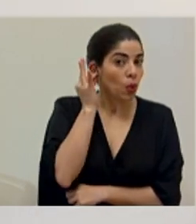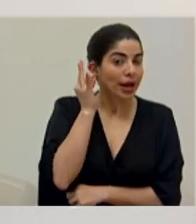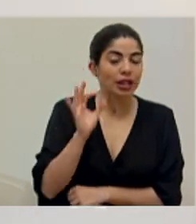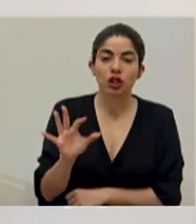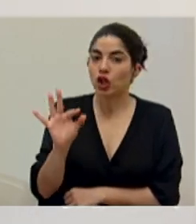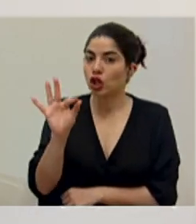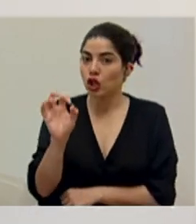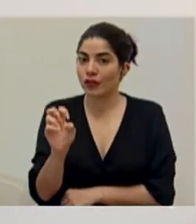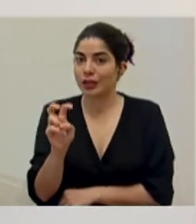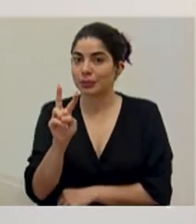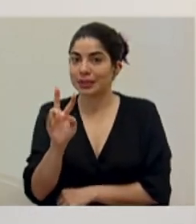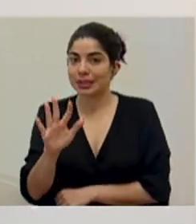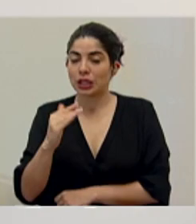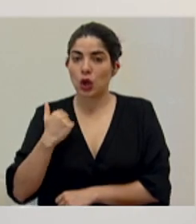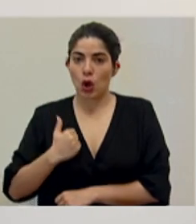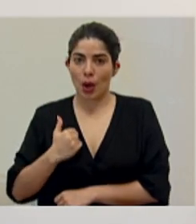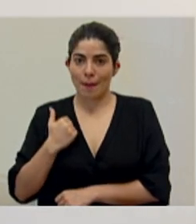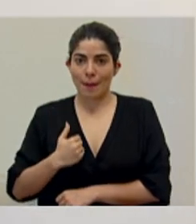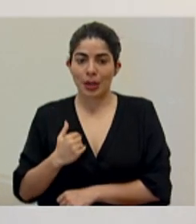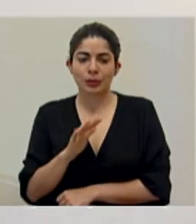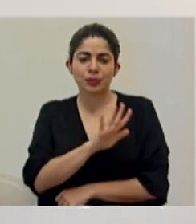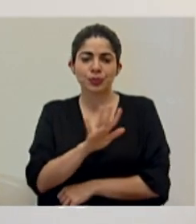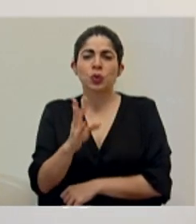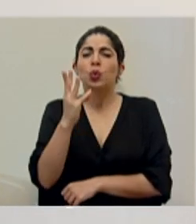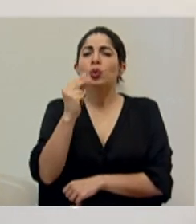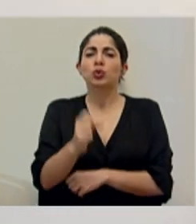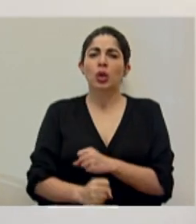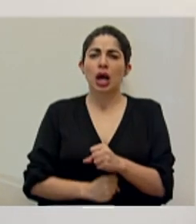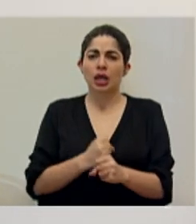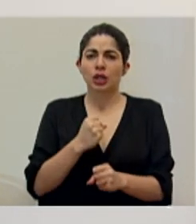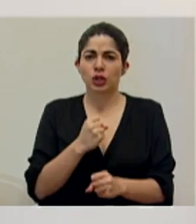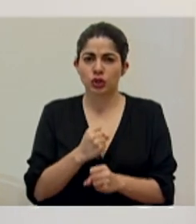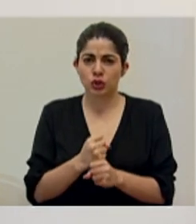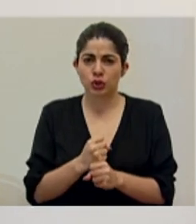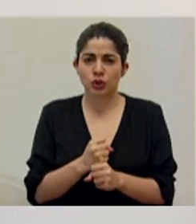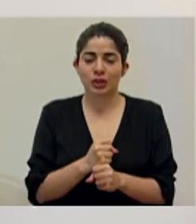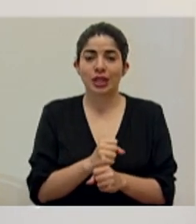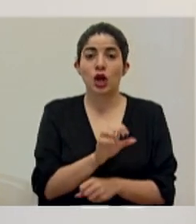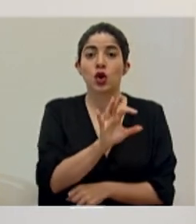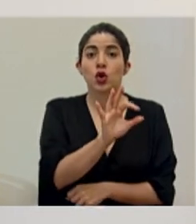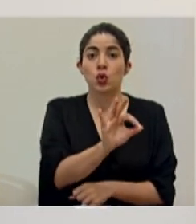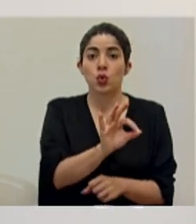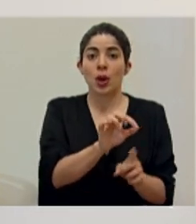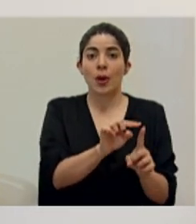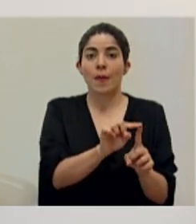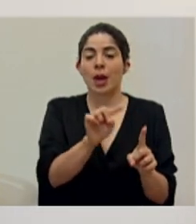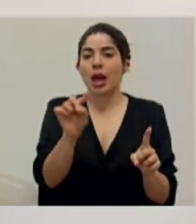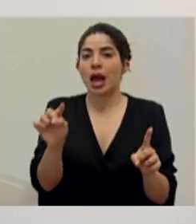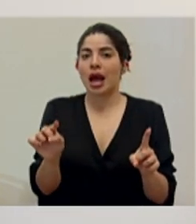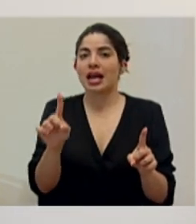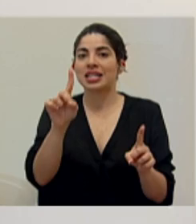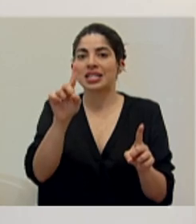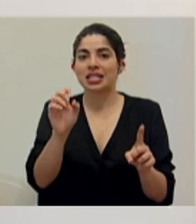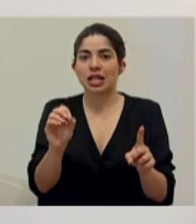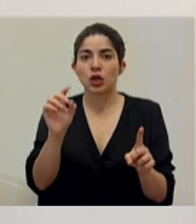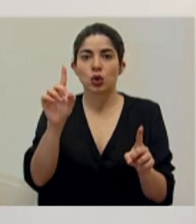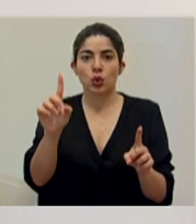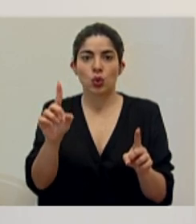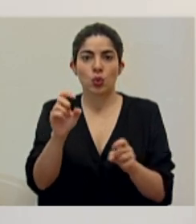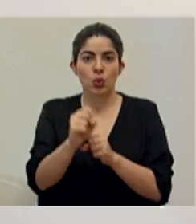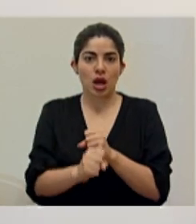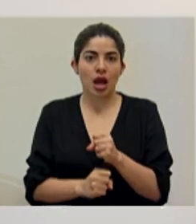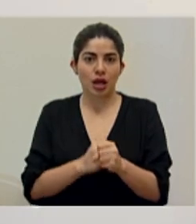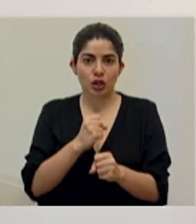925 hombres con un rango de edad que va de los 9 a los 101 años.